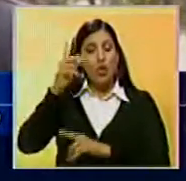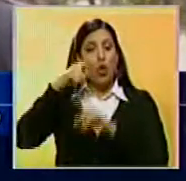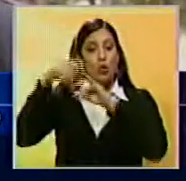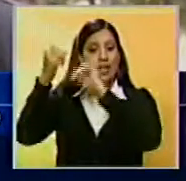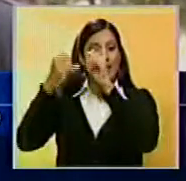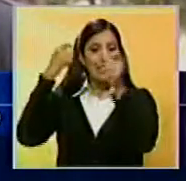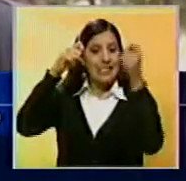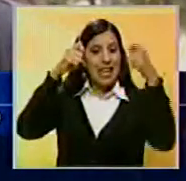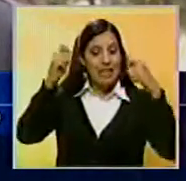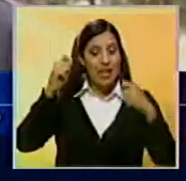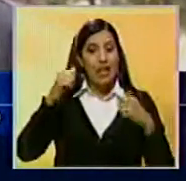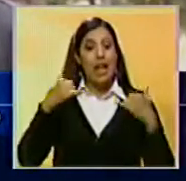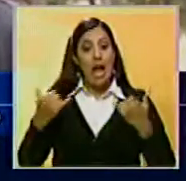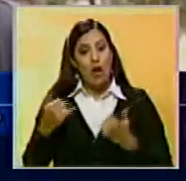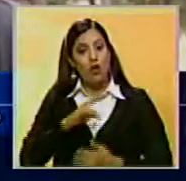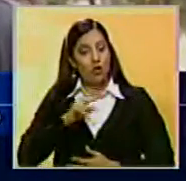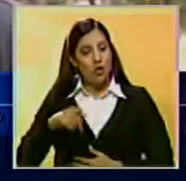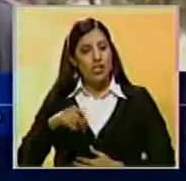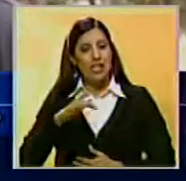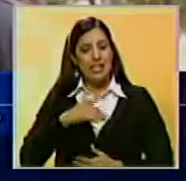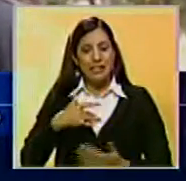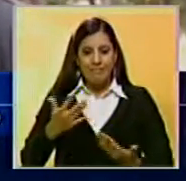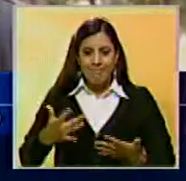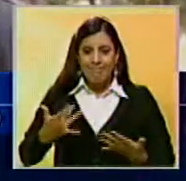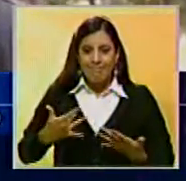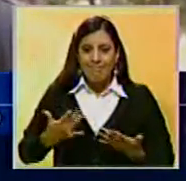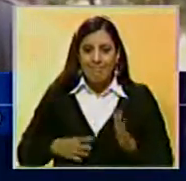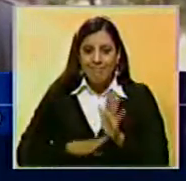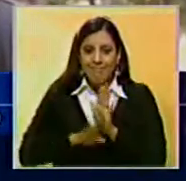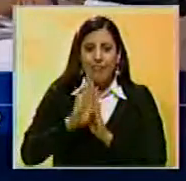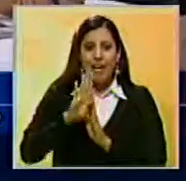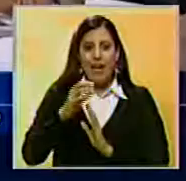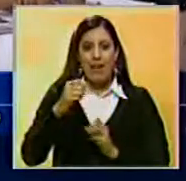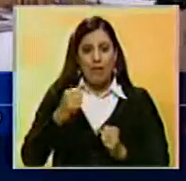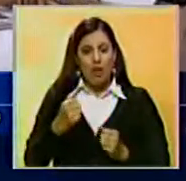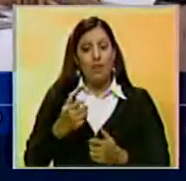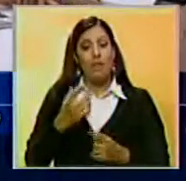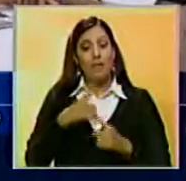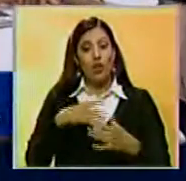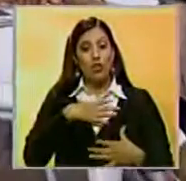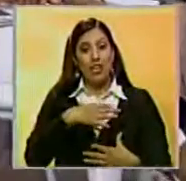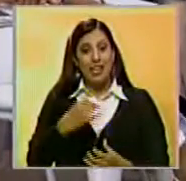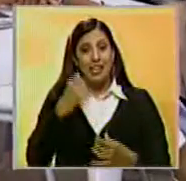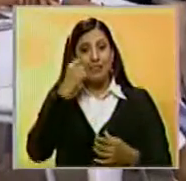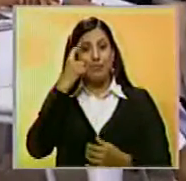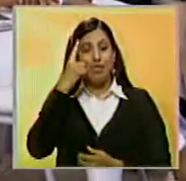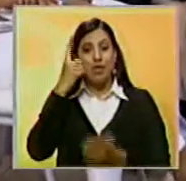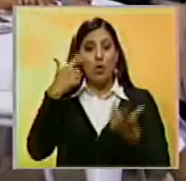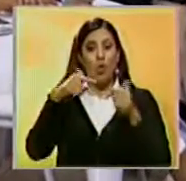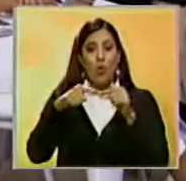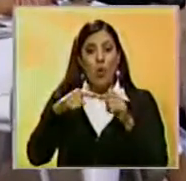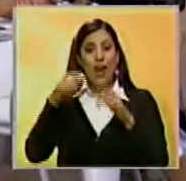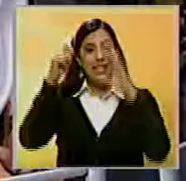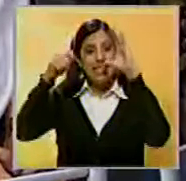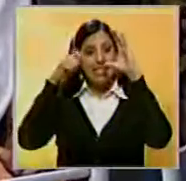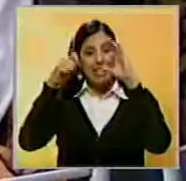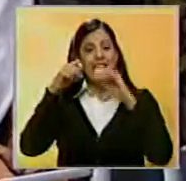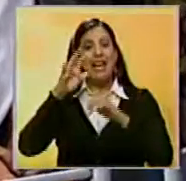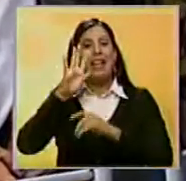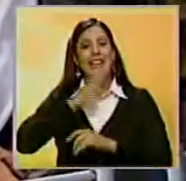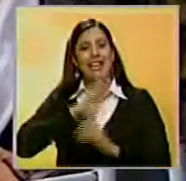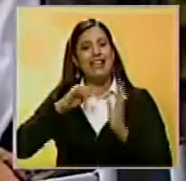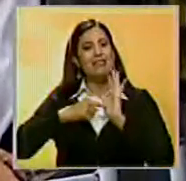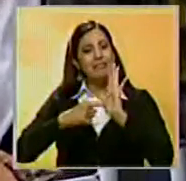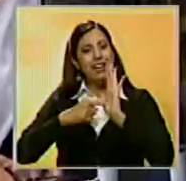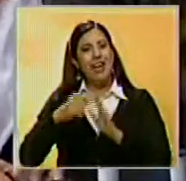internacional, definitivamente nos ha dado un impulso y un crecimiento bárbaro. El interés que despierta el séptimo arte se refleja